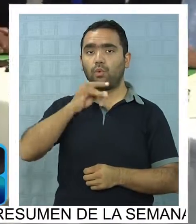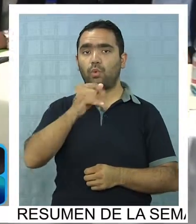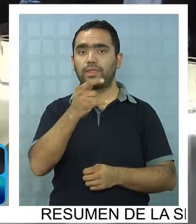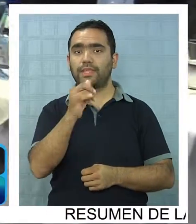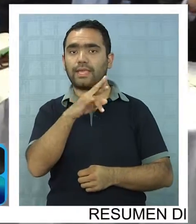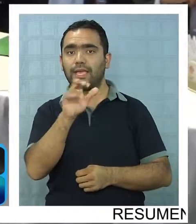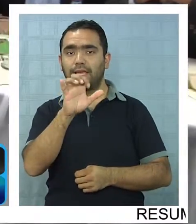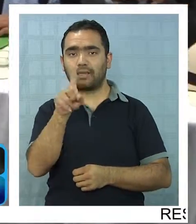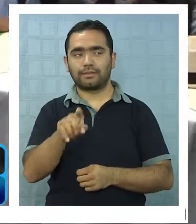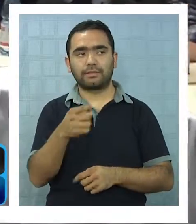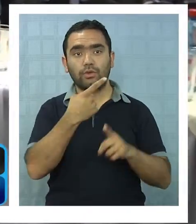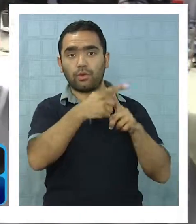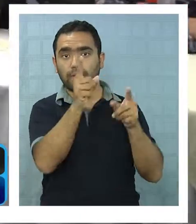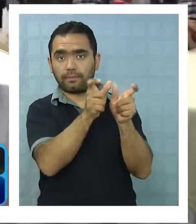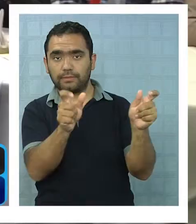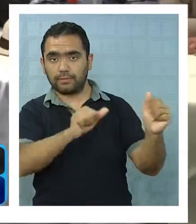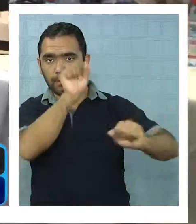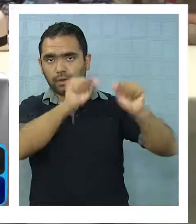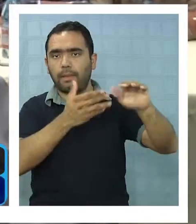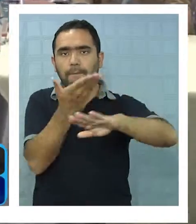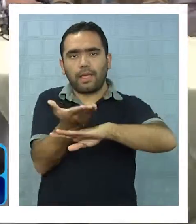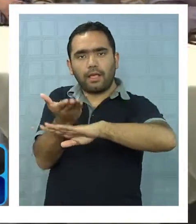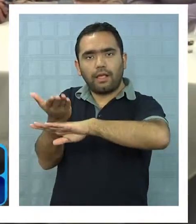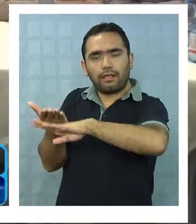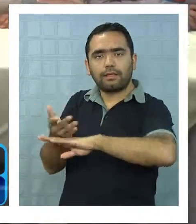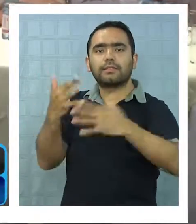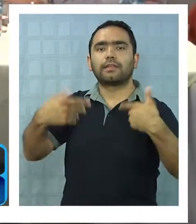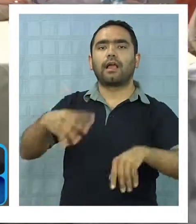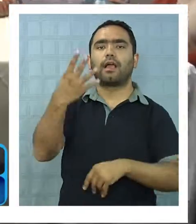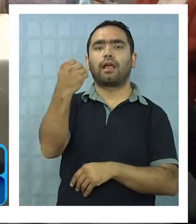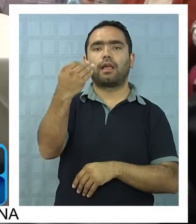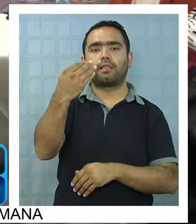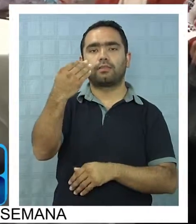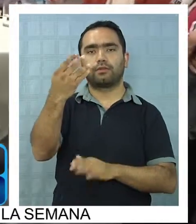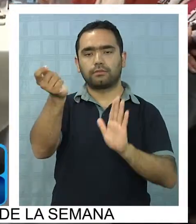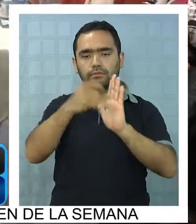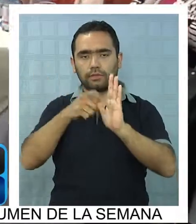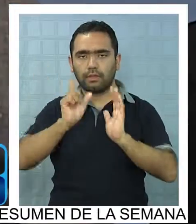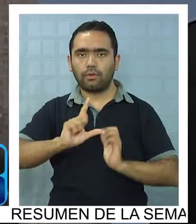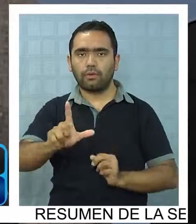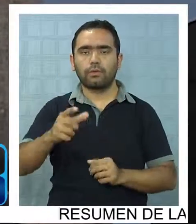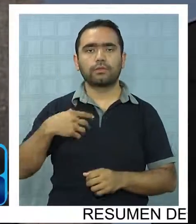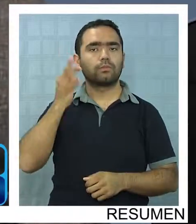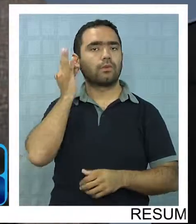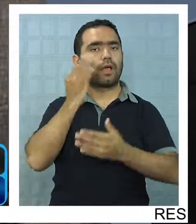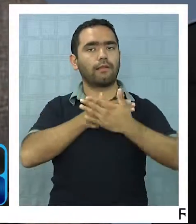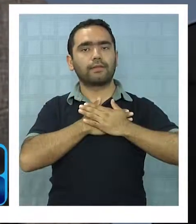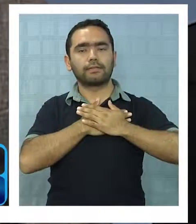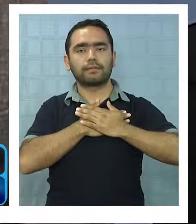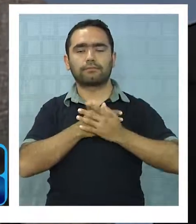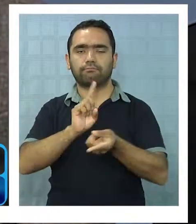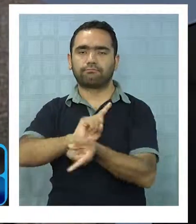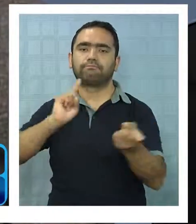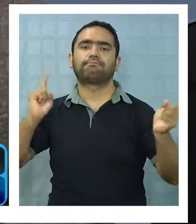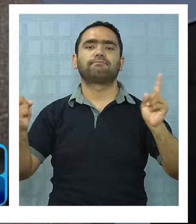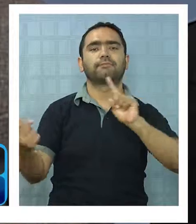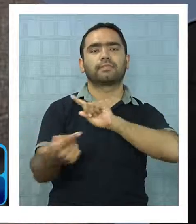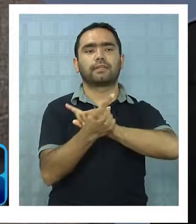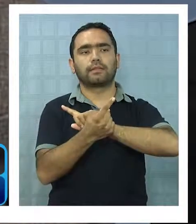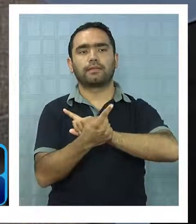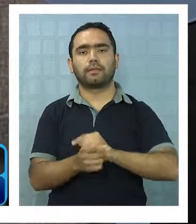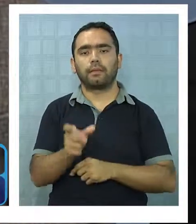políticos de la región. Finalmente, el 14 de julio, la presidenta Bachelet hizo el cambio. Por el